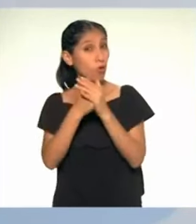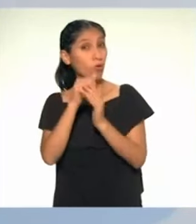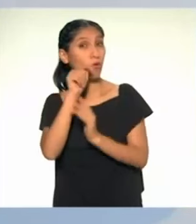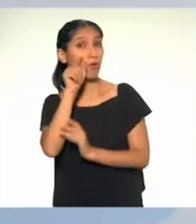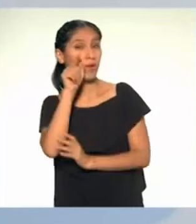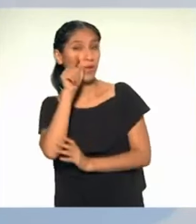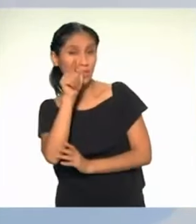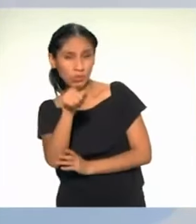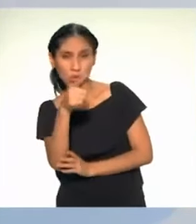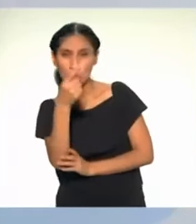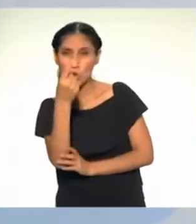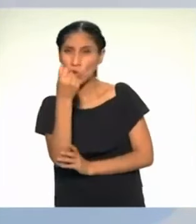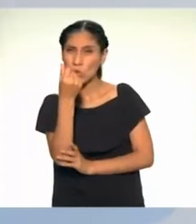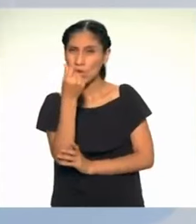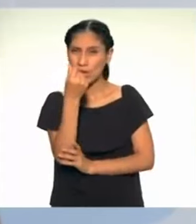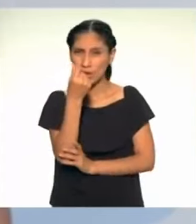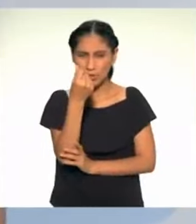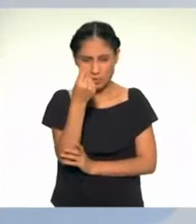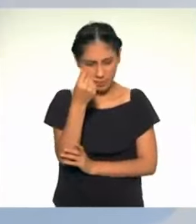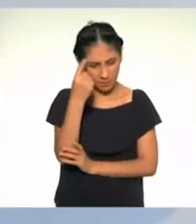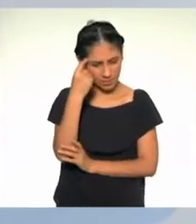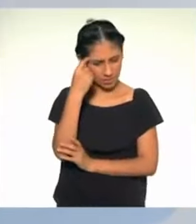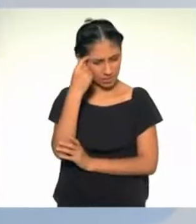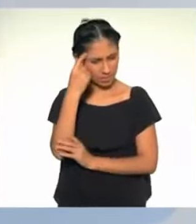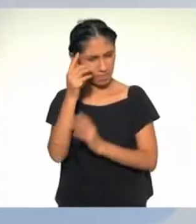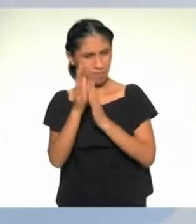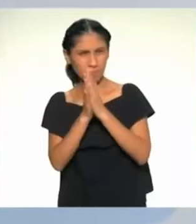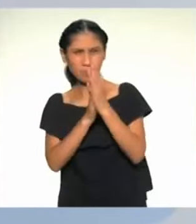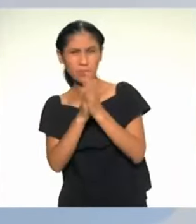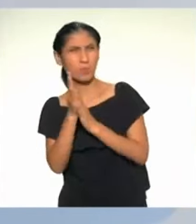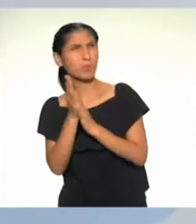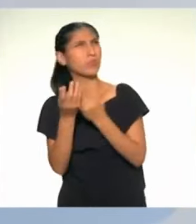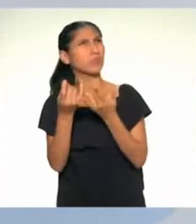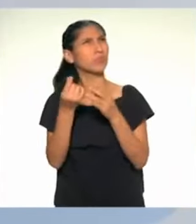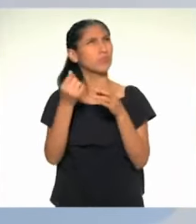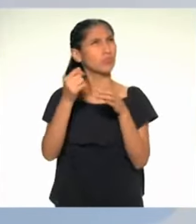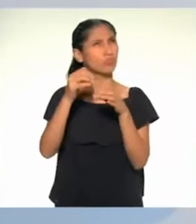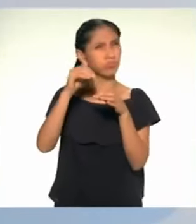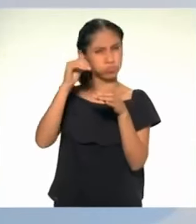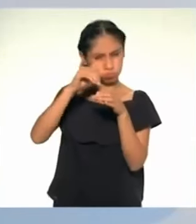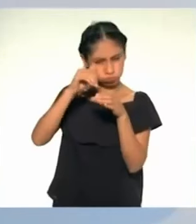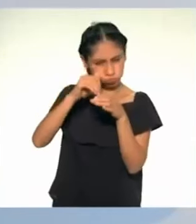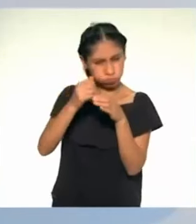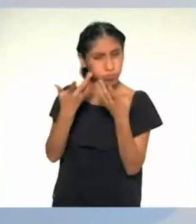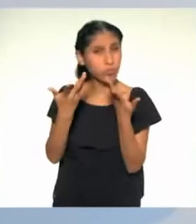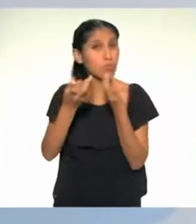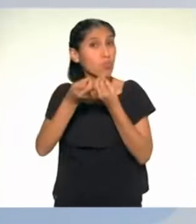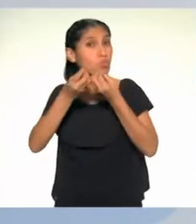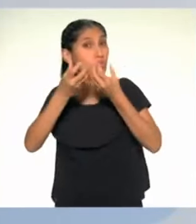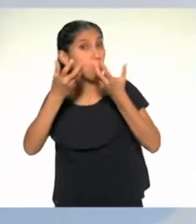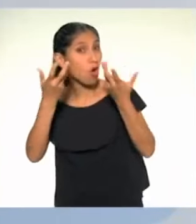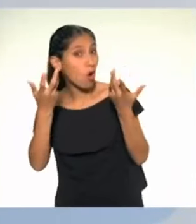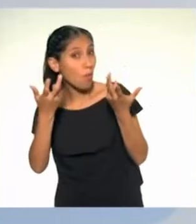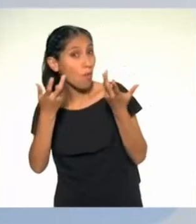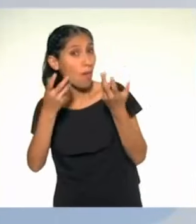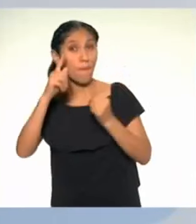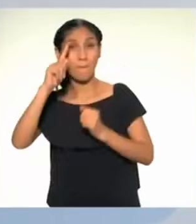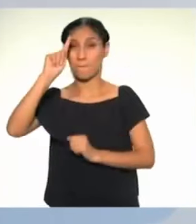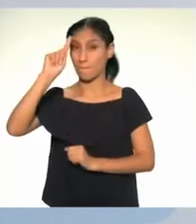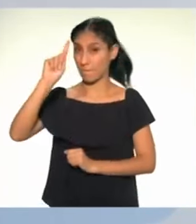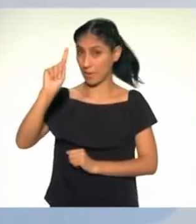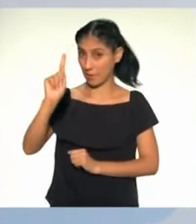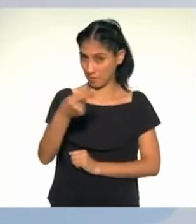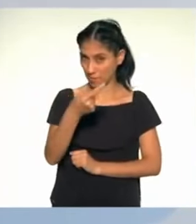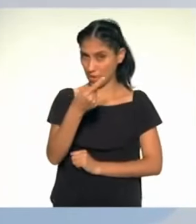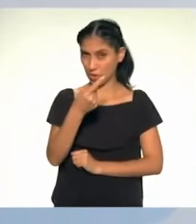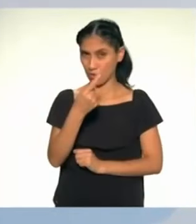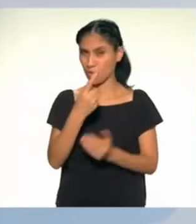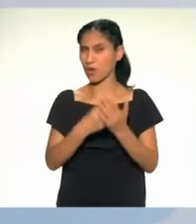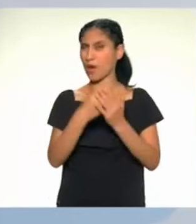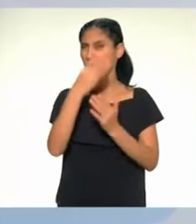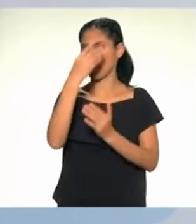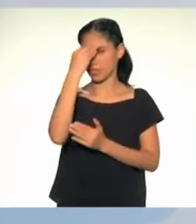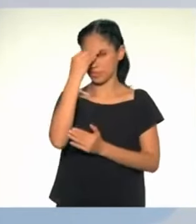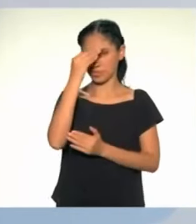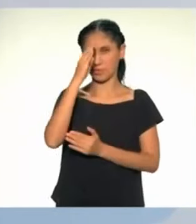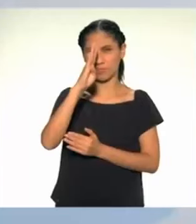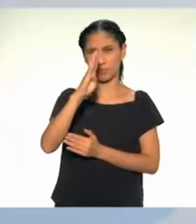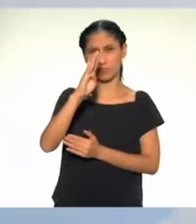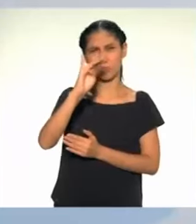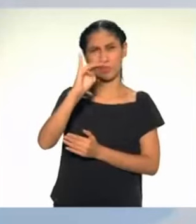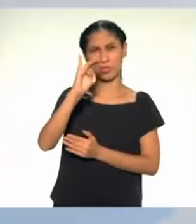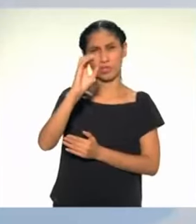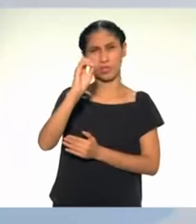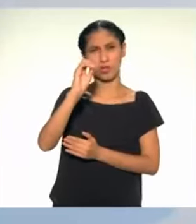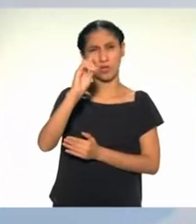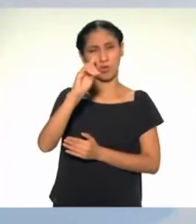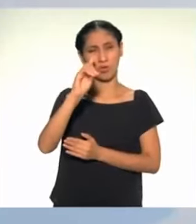nuestra biodiversidad? Para esto, creo que el primer paso es saber qué es la biodiversidad y qué tiene